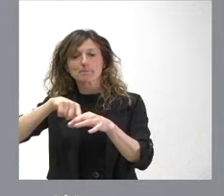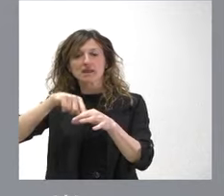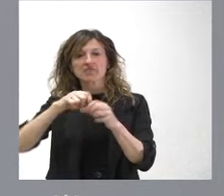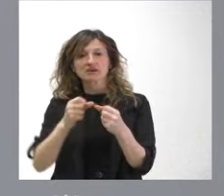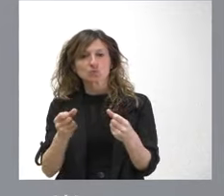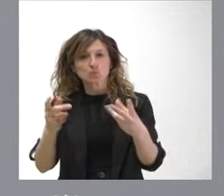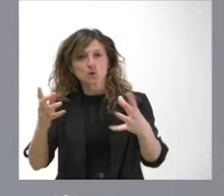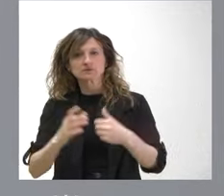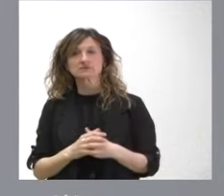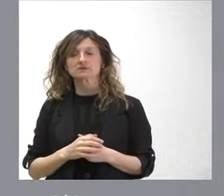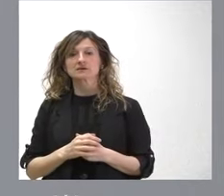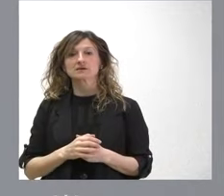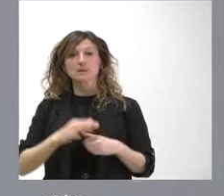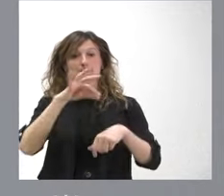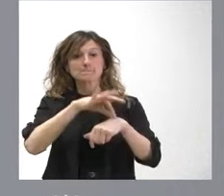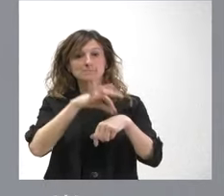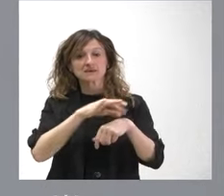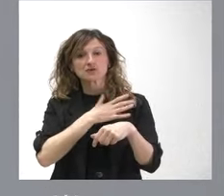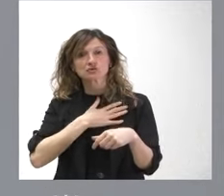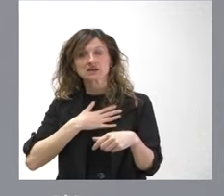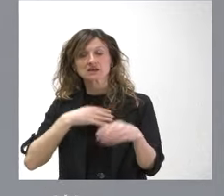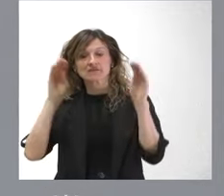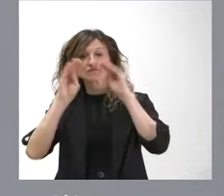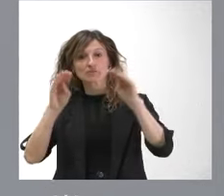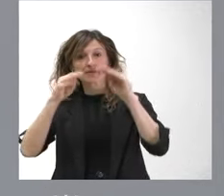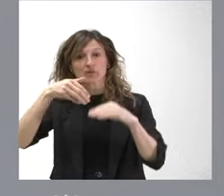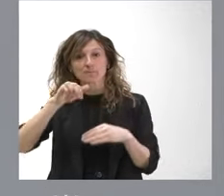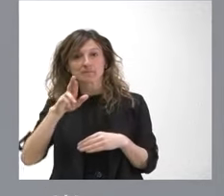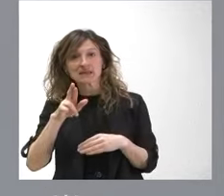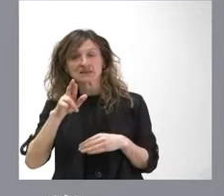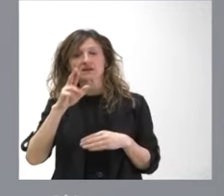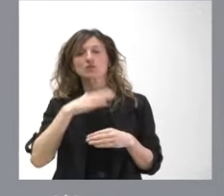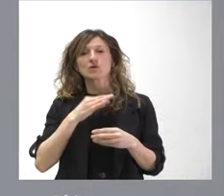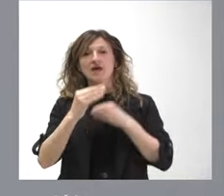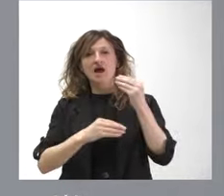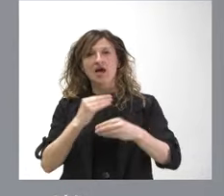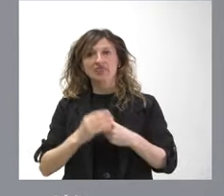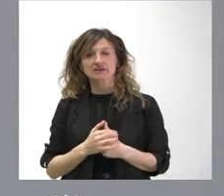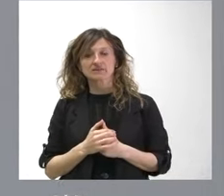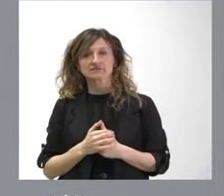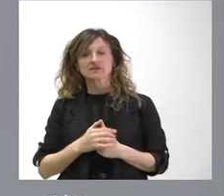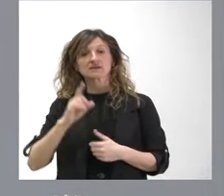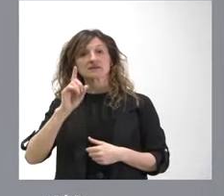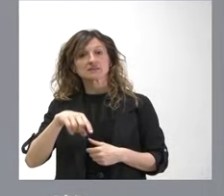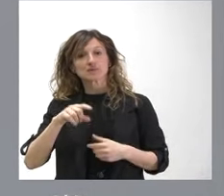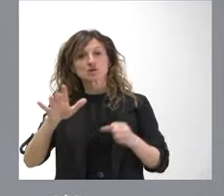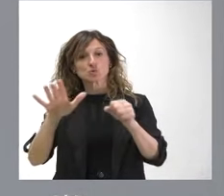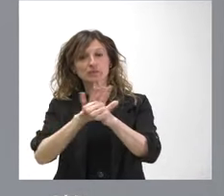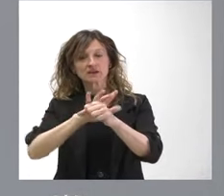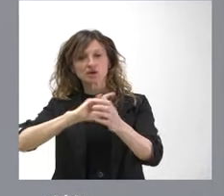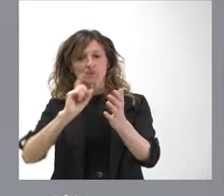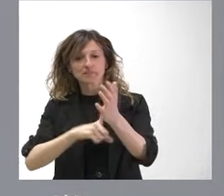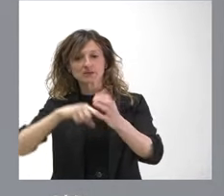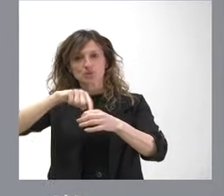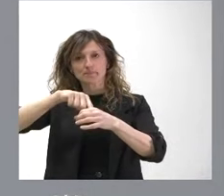y por tanto que todos los médicos que quieran acceder a la formación MIR puedan hacerlo y por tanto podamos llegar a cubrir la totalidad de estas